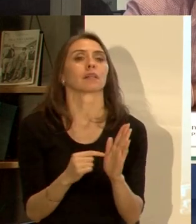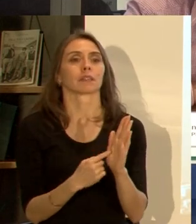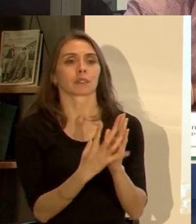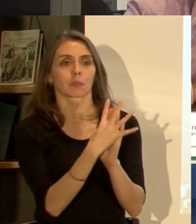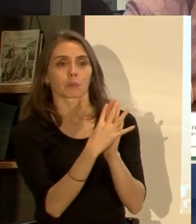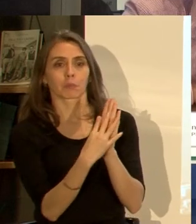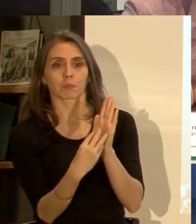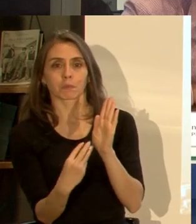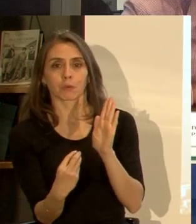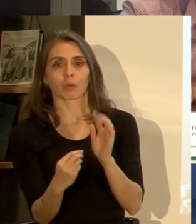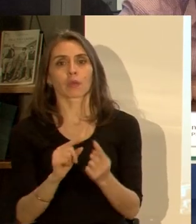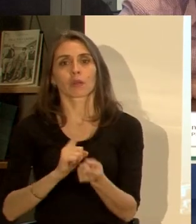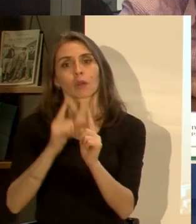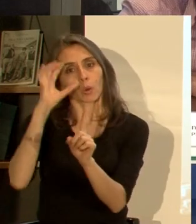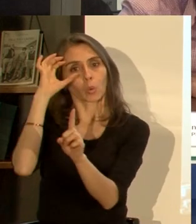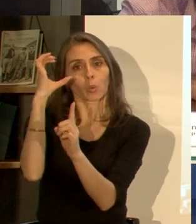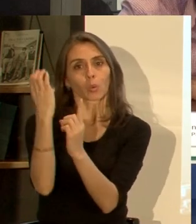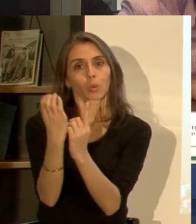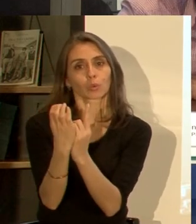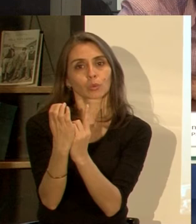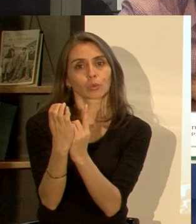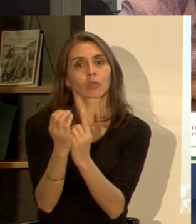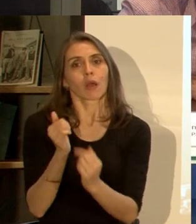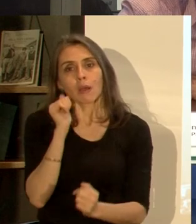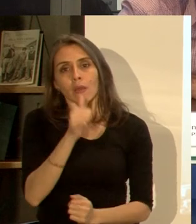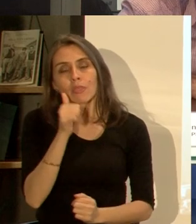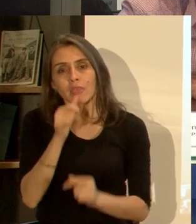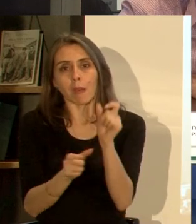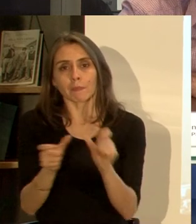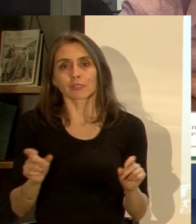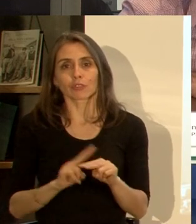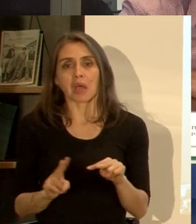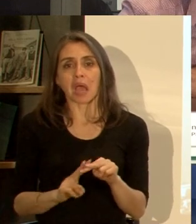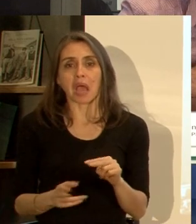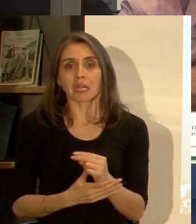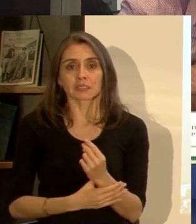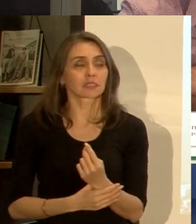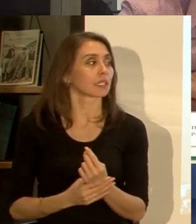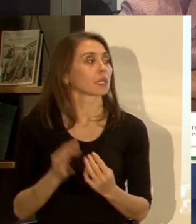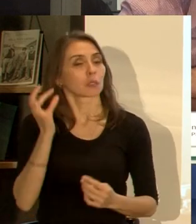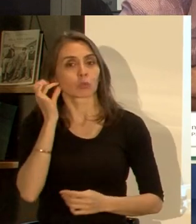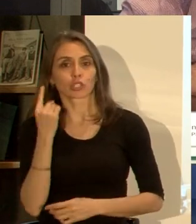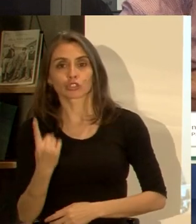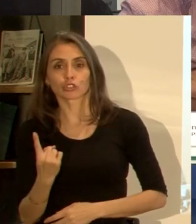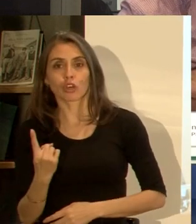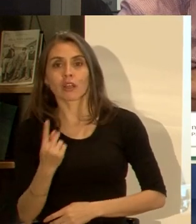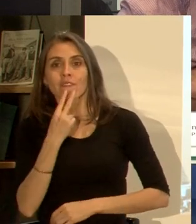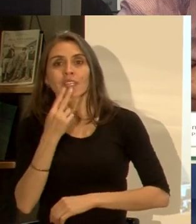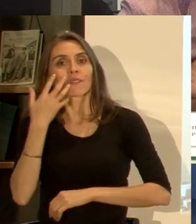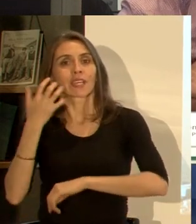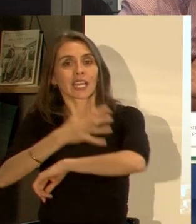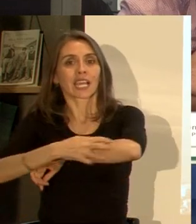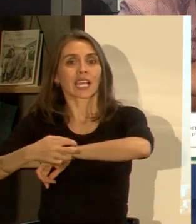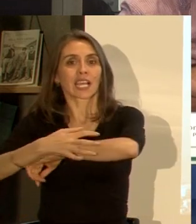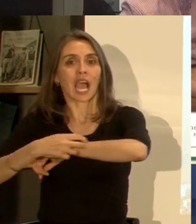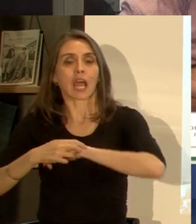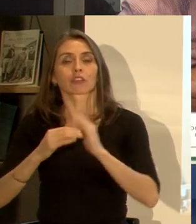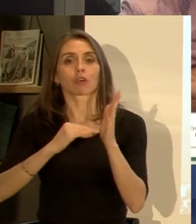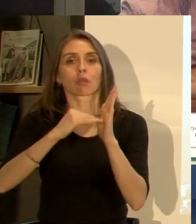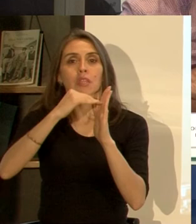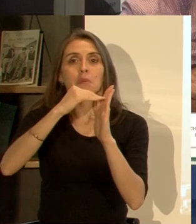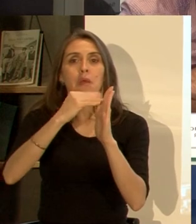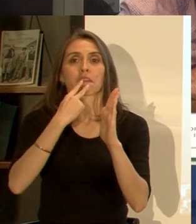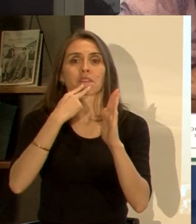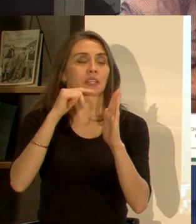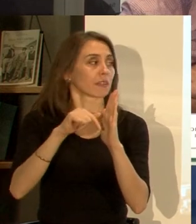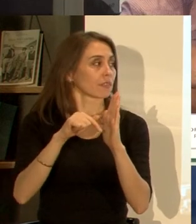¿no es cierto? ha llevado a una cultura y una manera de actuar en el día a día esta mujer sola con su gato ahí también seguramente está en el departamento